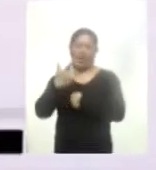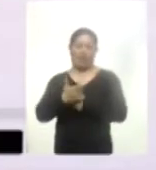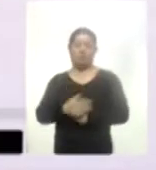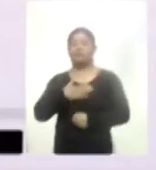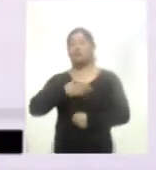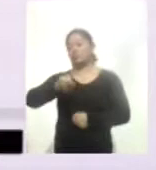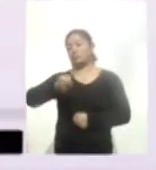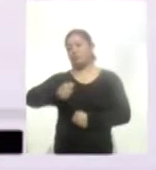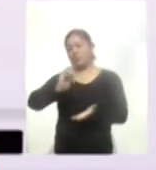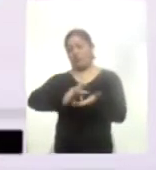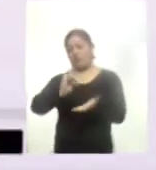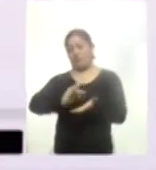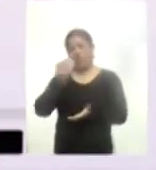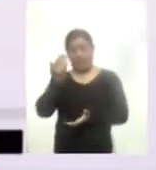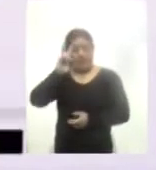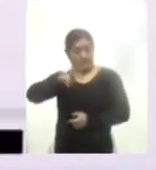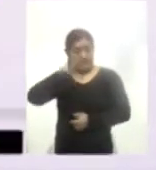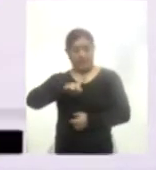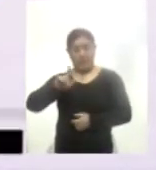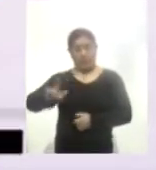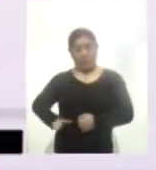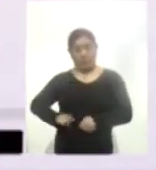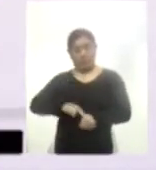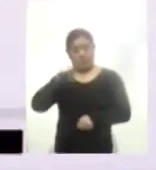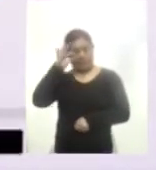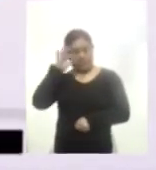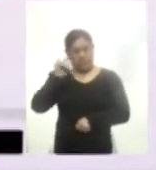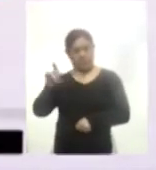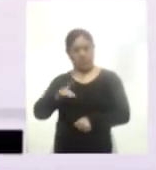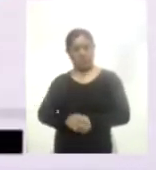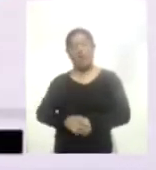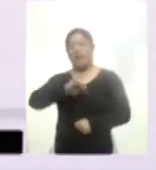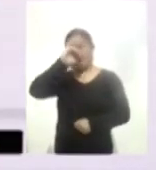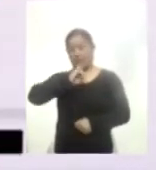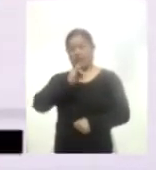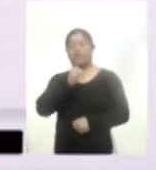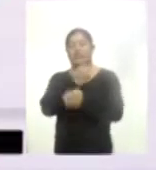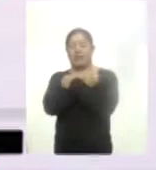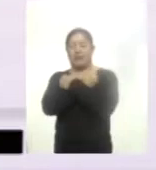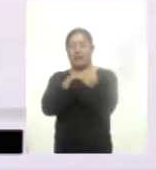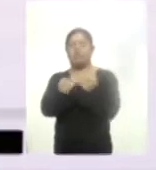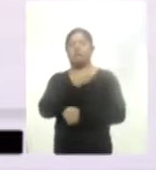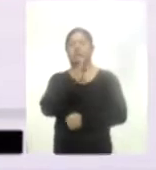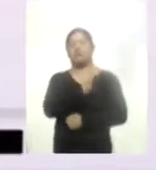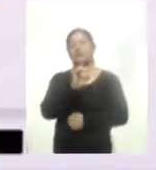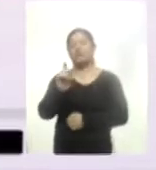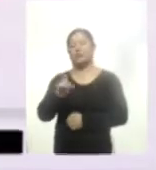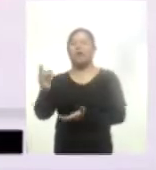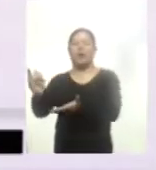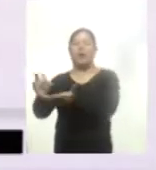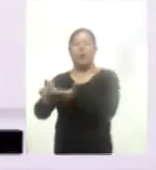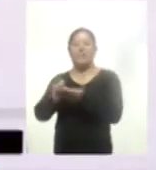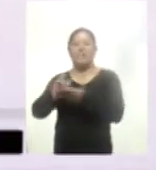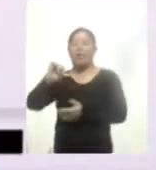saludo y agradecimientos al gobernador Marco Antonio Mena y al secretario de Educación Florentino Domínguez por el apoyo que